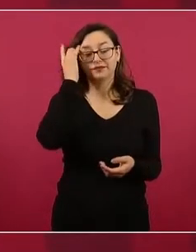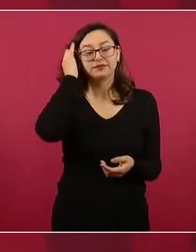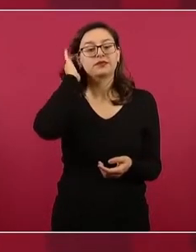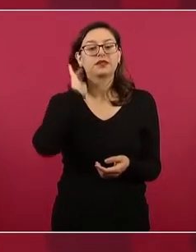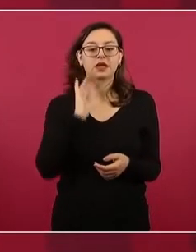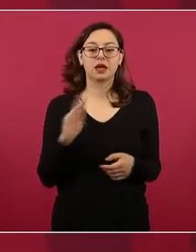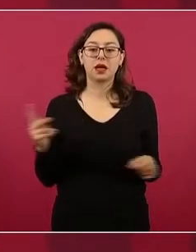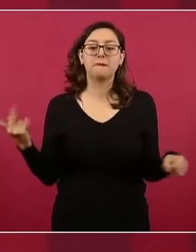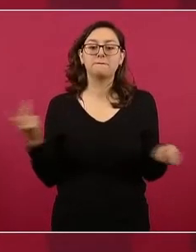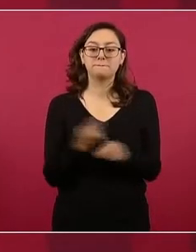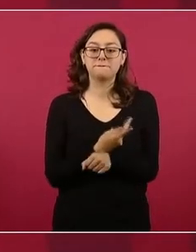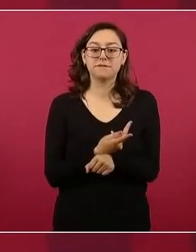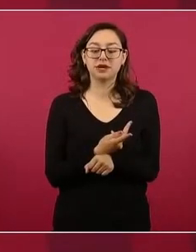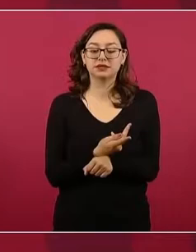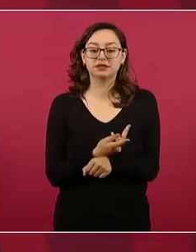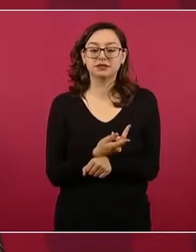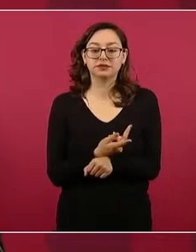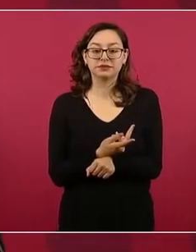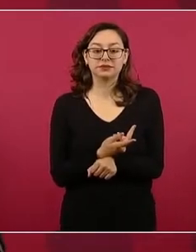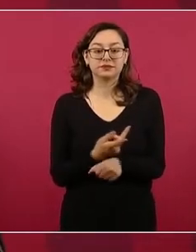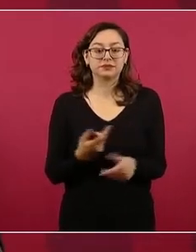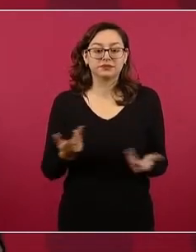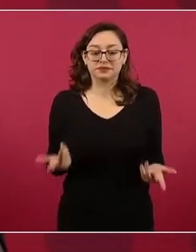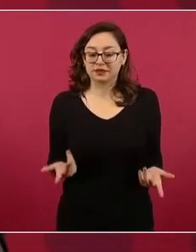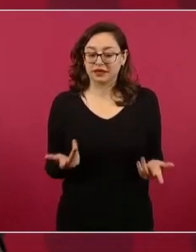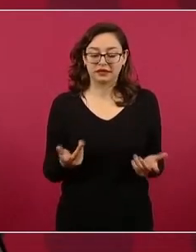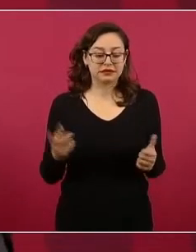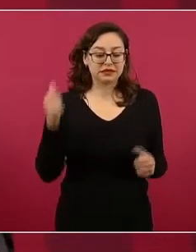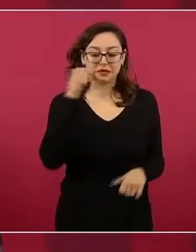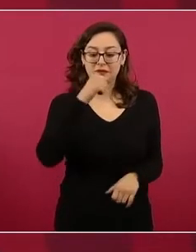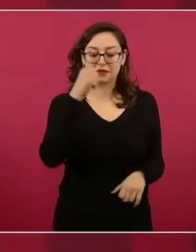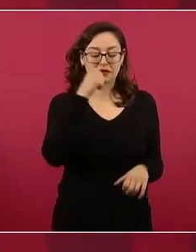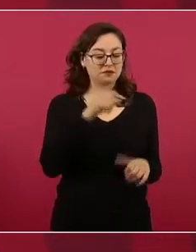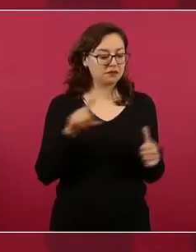tiempo se elevara a rango supremo la economía